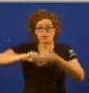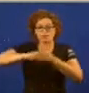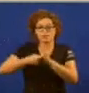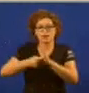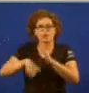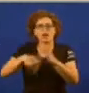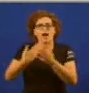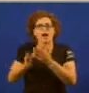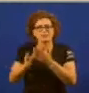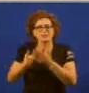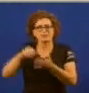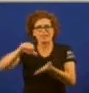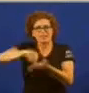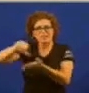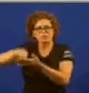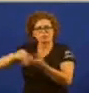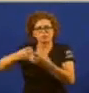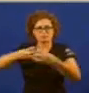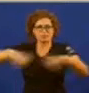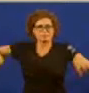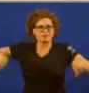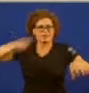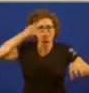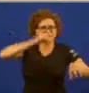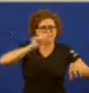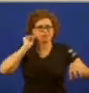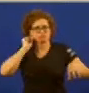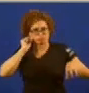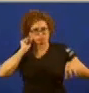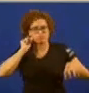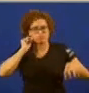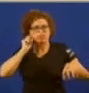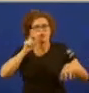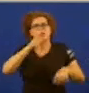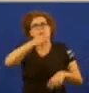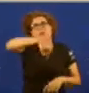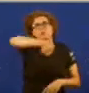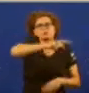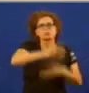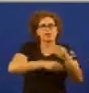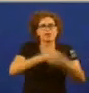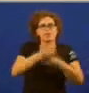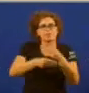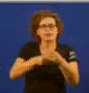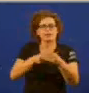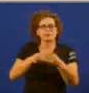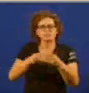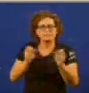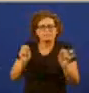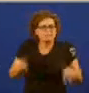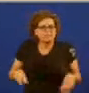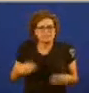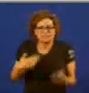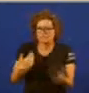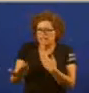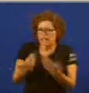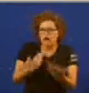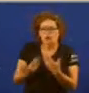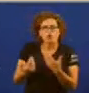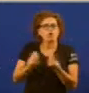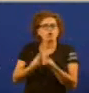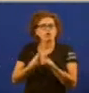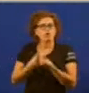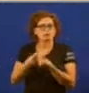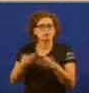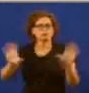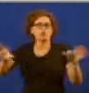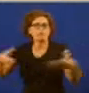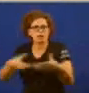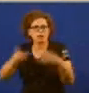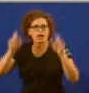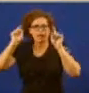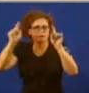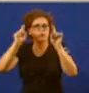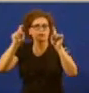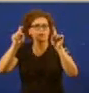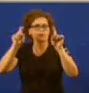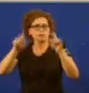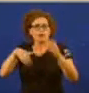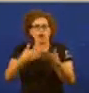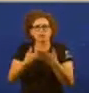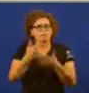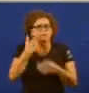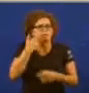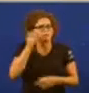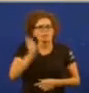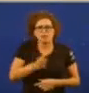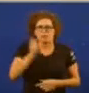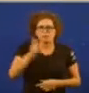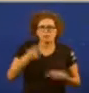perigosas nos álbumes de fotos creo que vostedes non pode vir aquí a presentarse como salvador de Galiza e o aganí